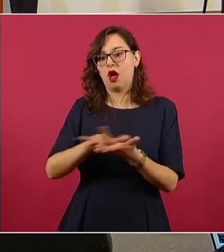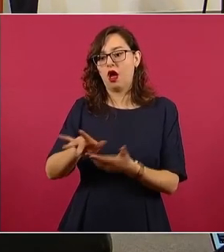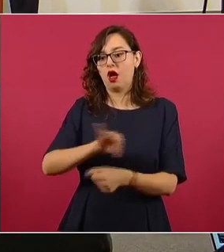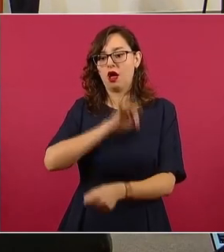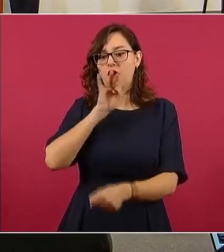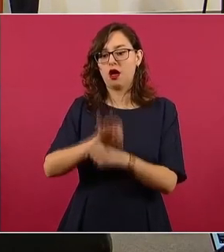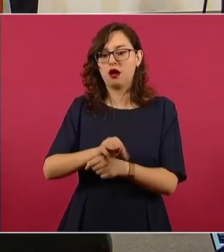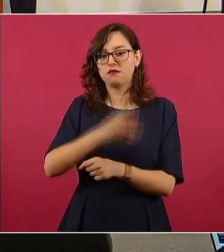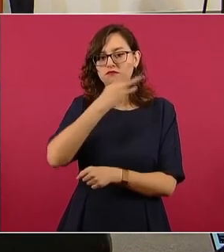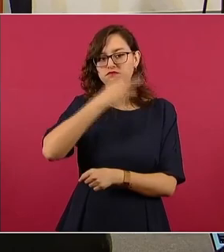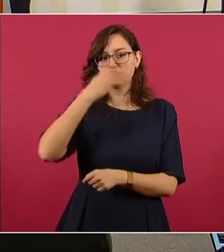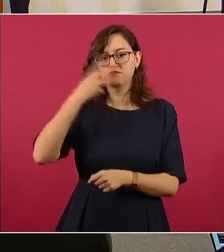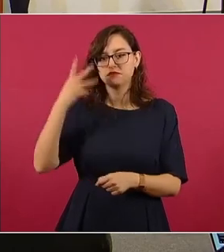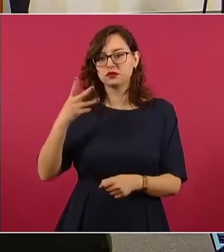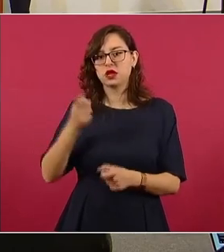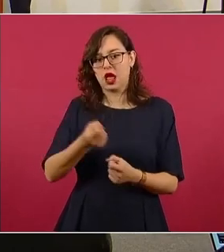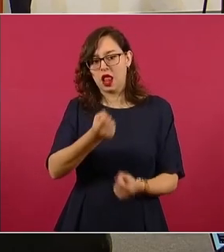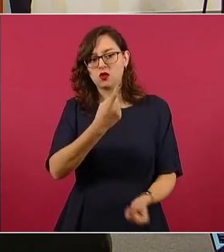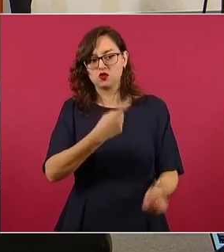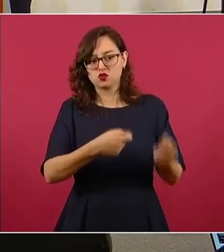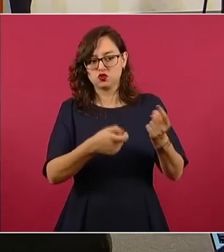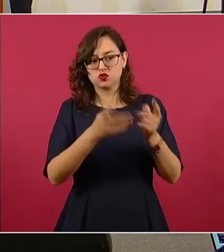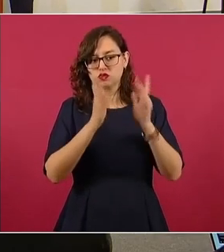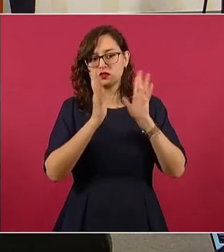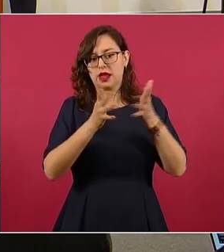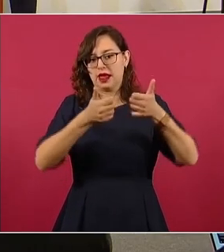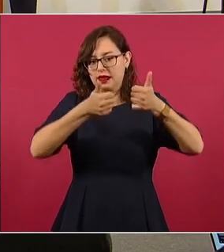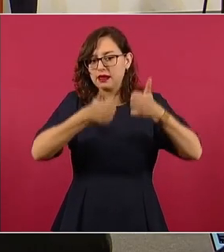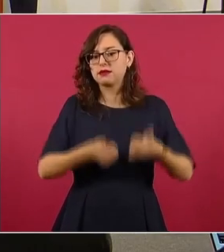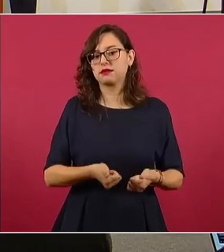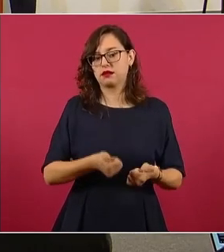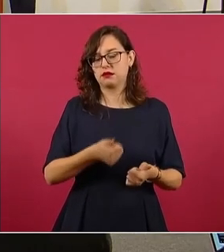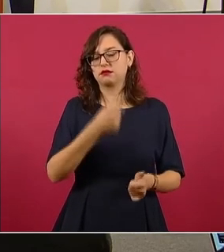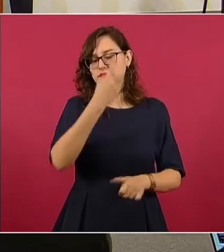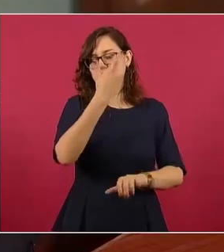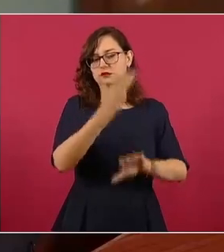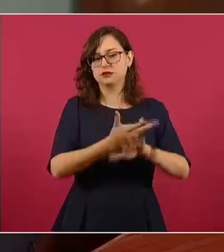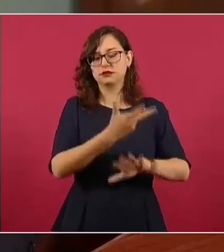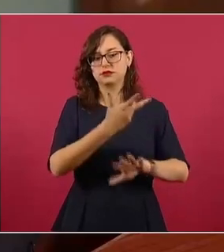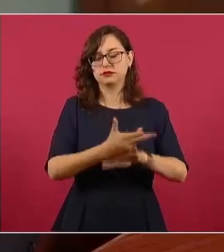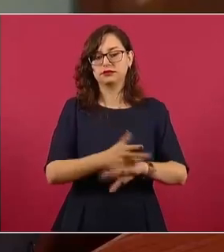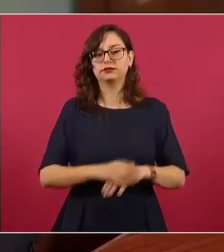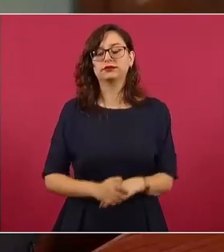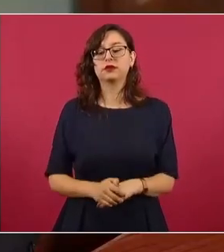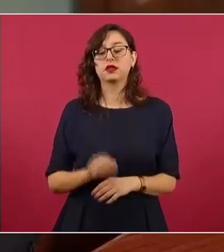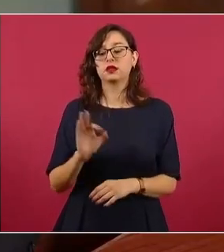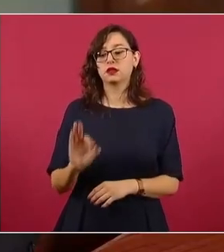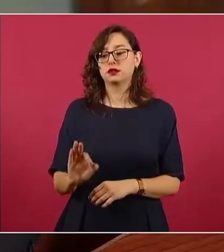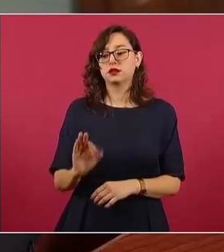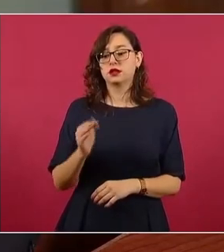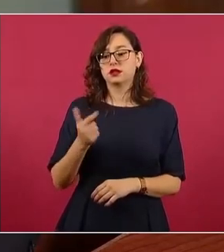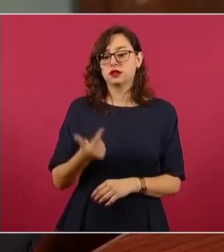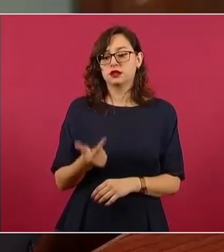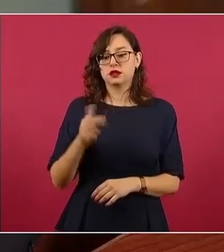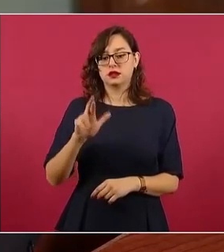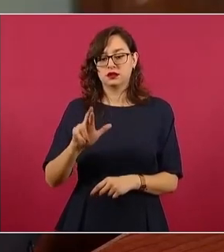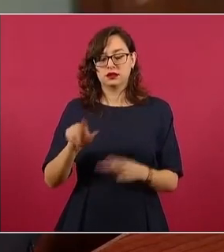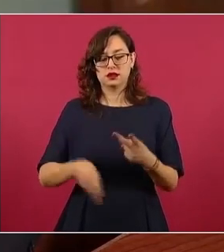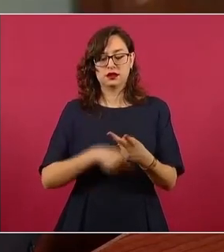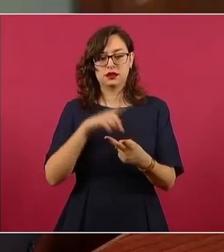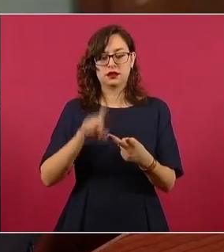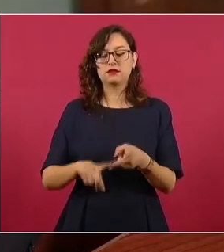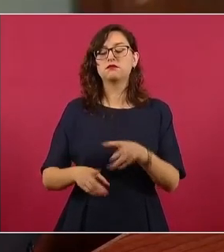puedan estar en los Estados Unidos. El equipo de la Fiscalía General de la República y Migración